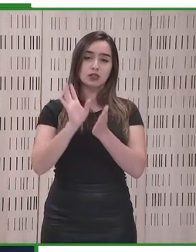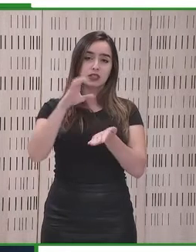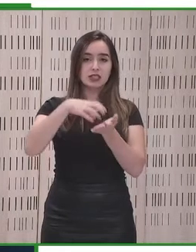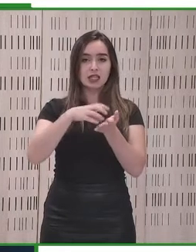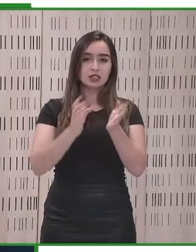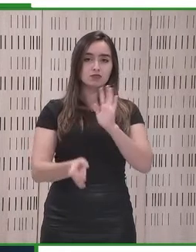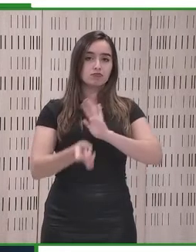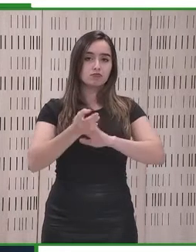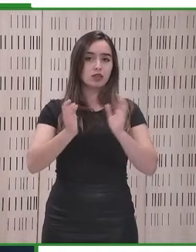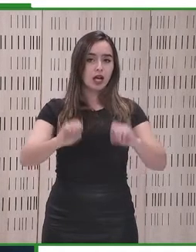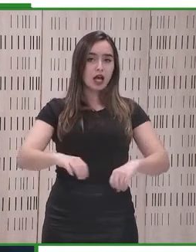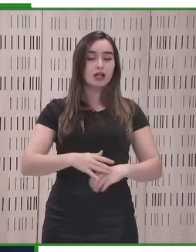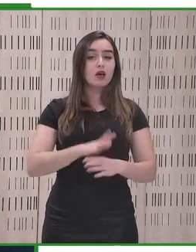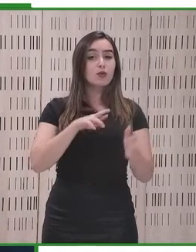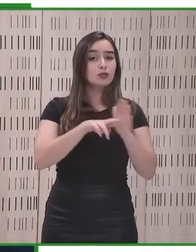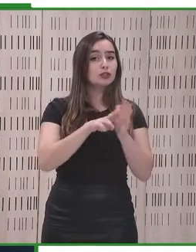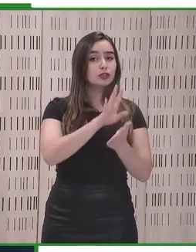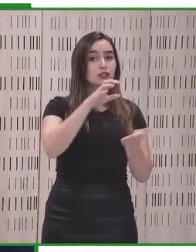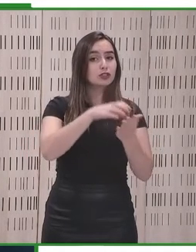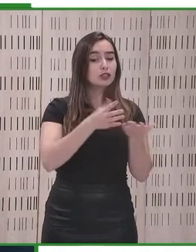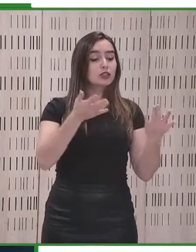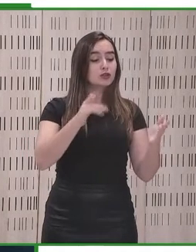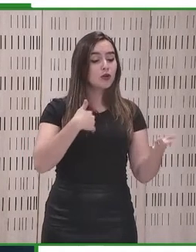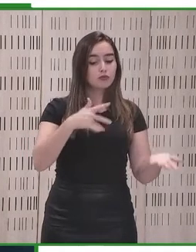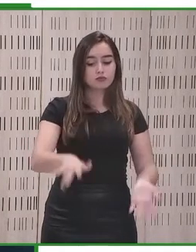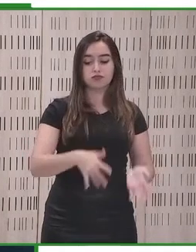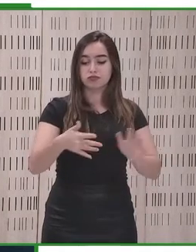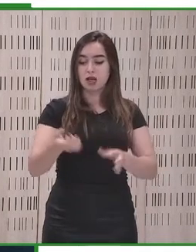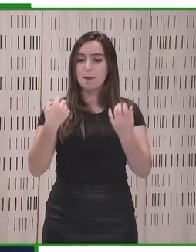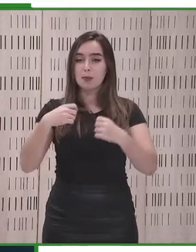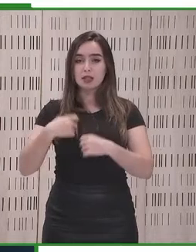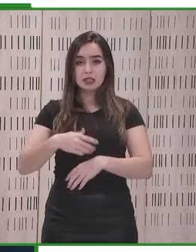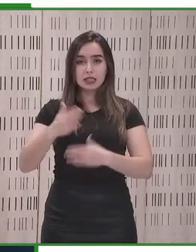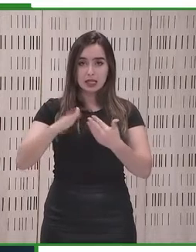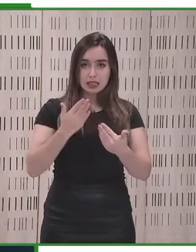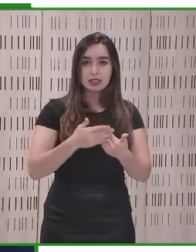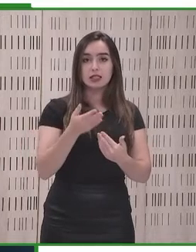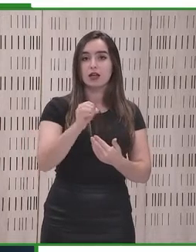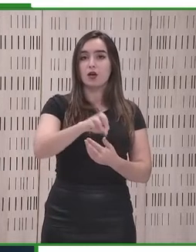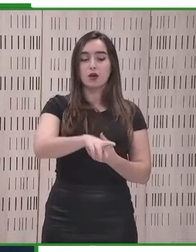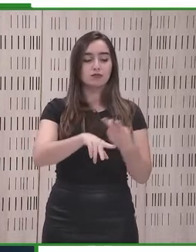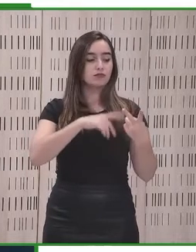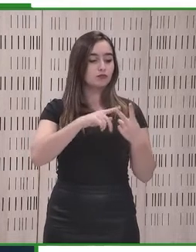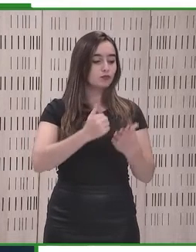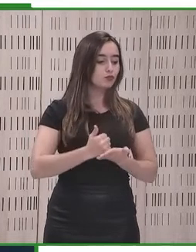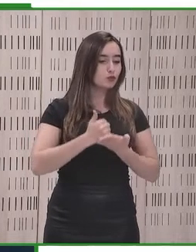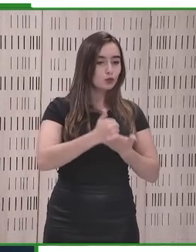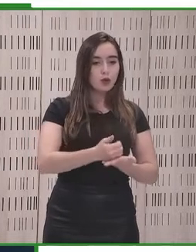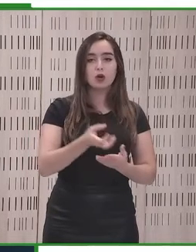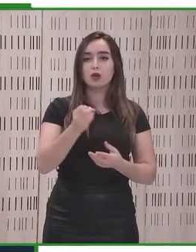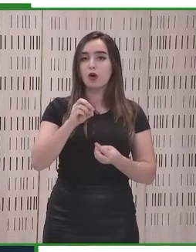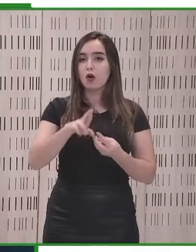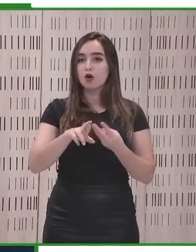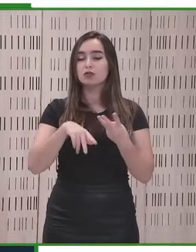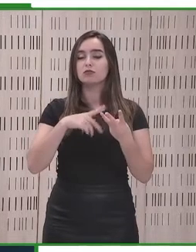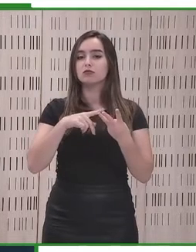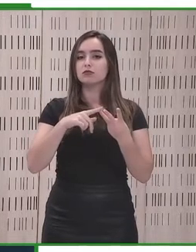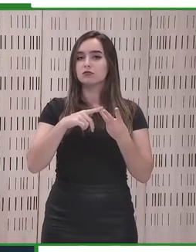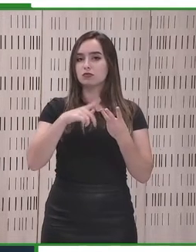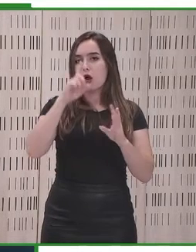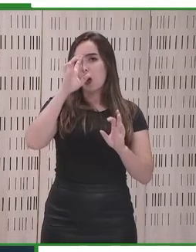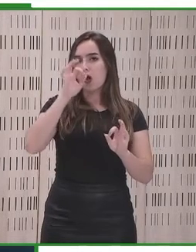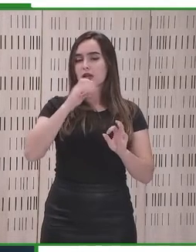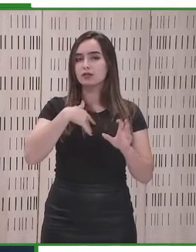de un centro de recursos cuyo objetivo es facilitar la aplicación, proporcionar